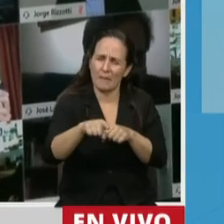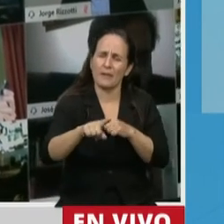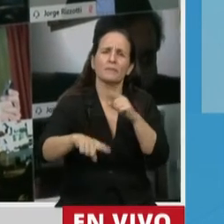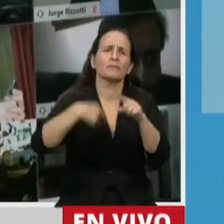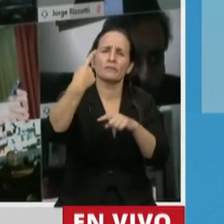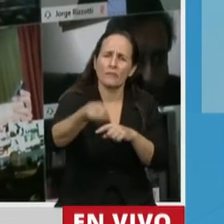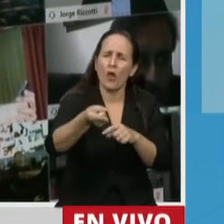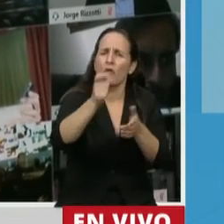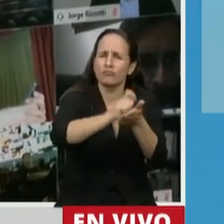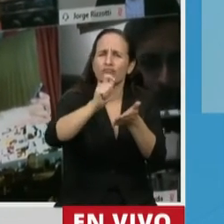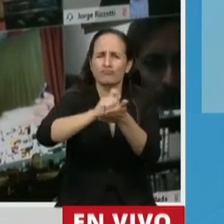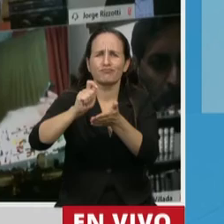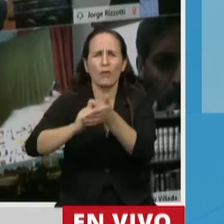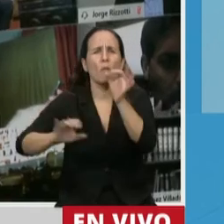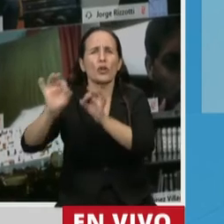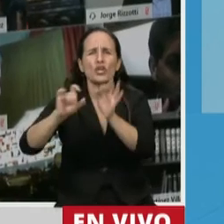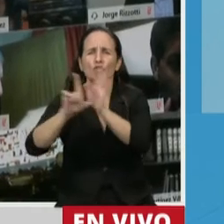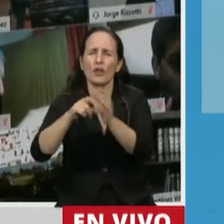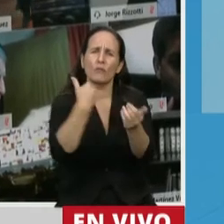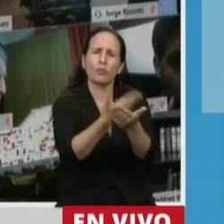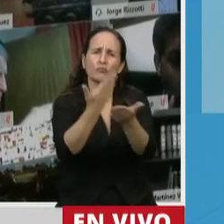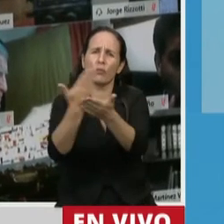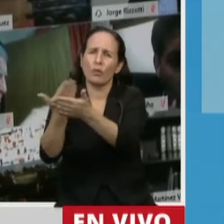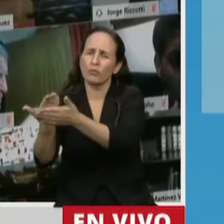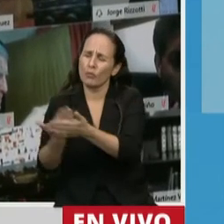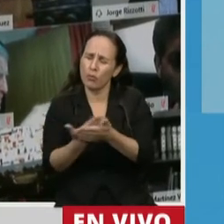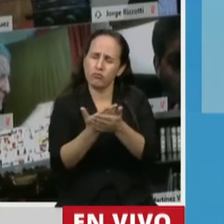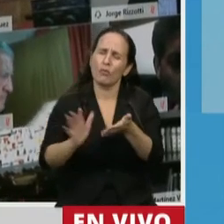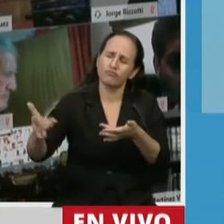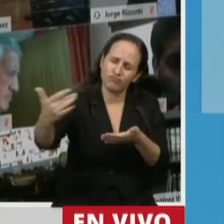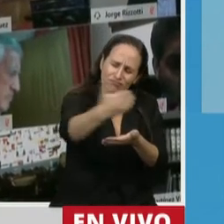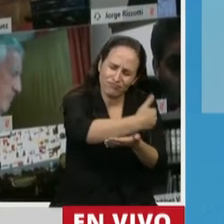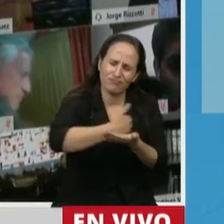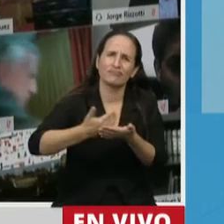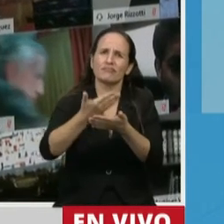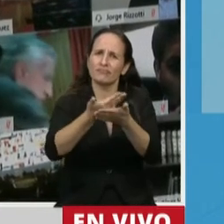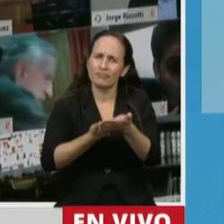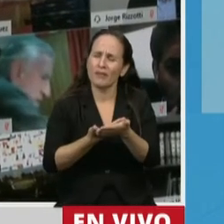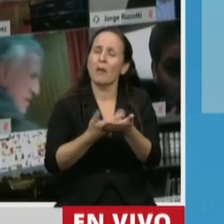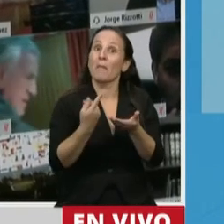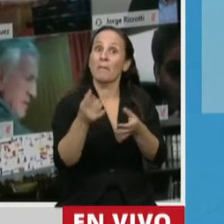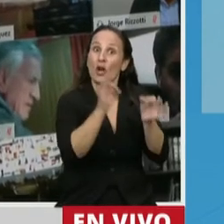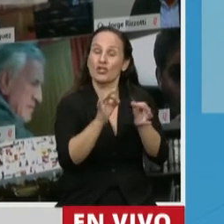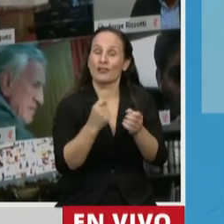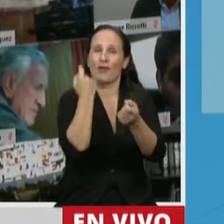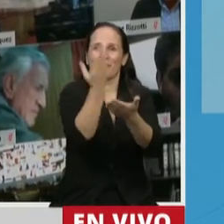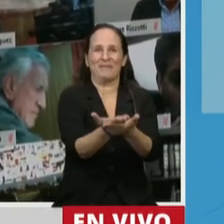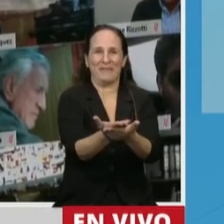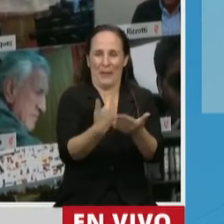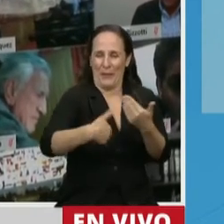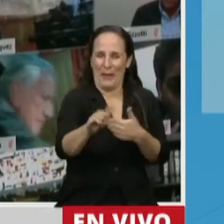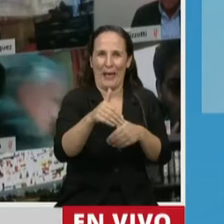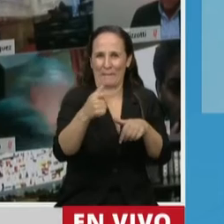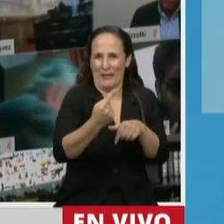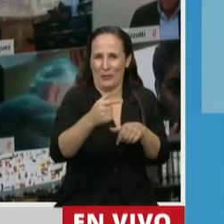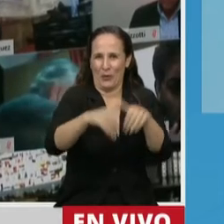y a todos los autores de todos los proyectos que fueron siendo considerados porque aportaron y enriquecieron el proyecto que se votará en